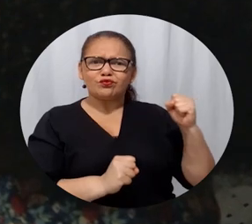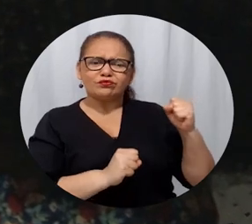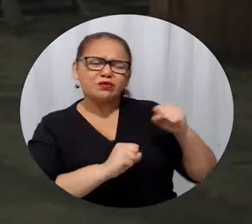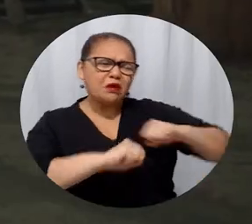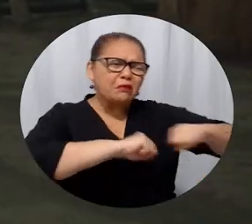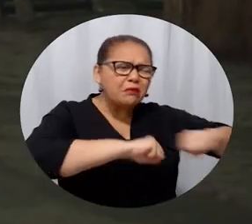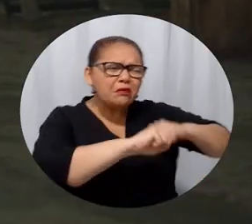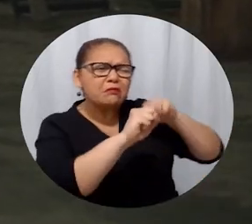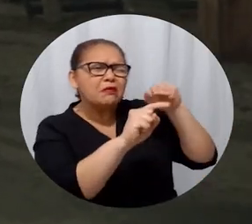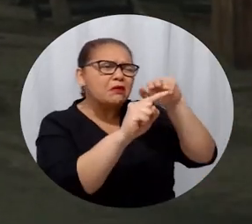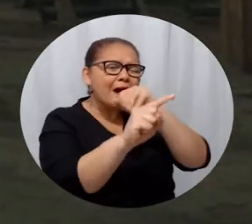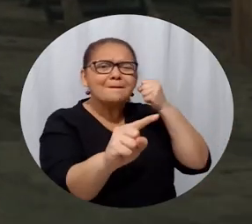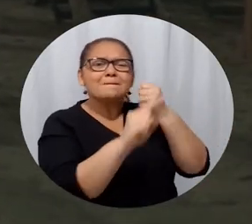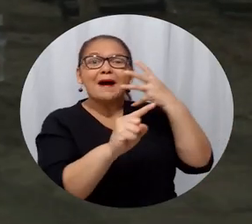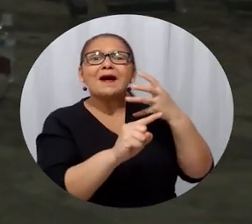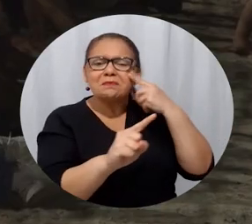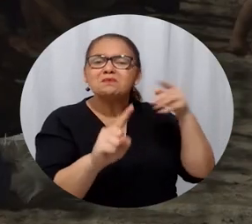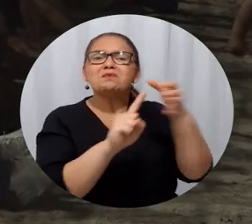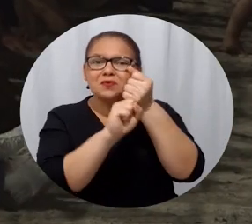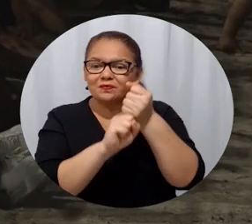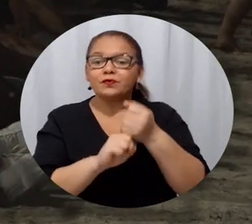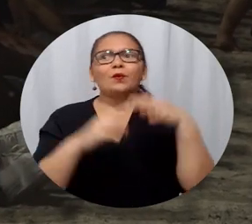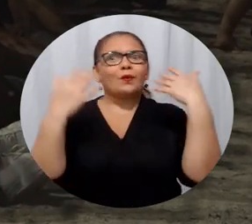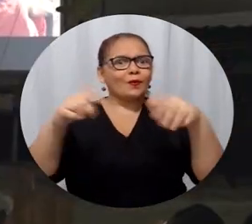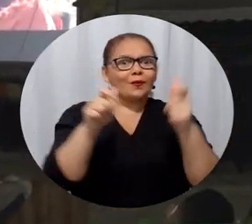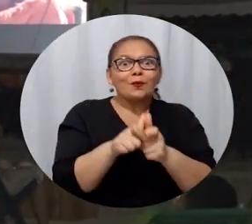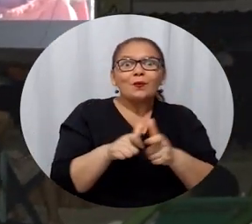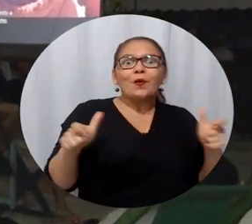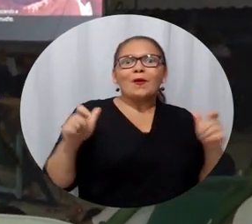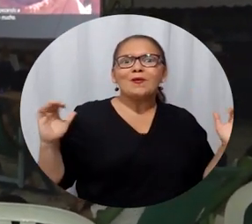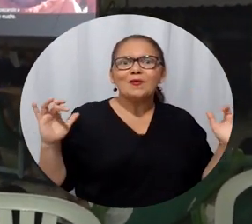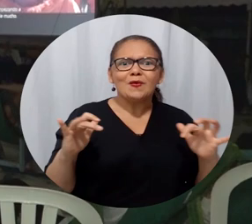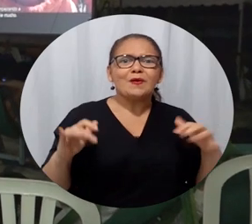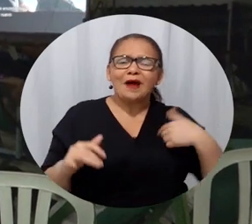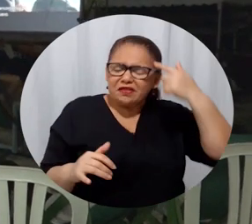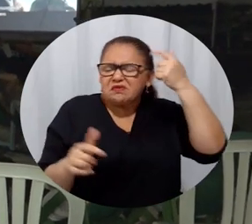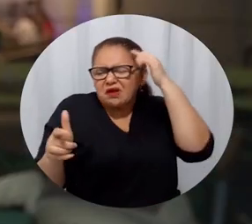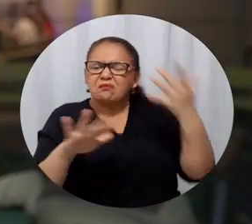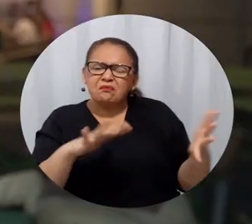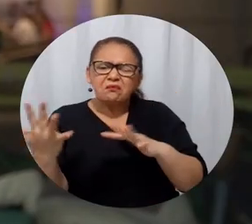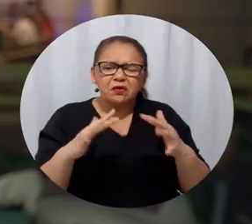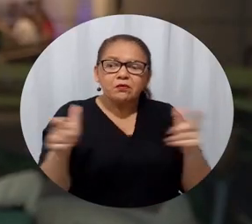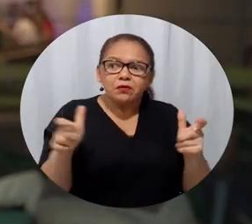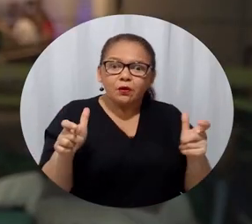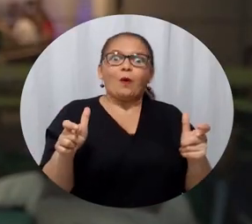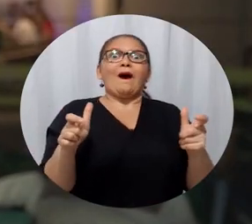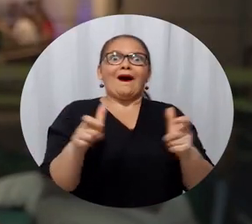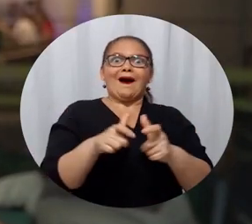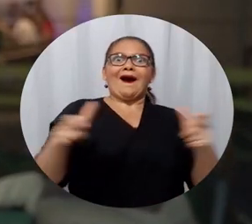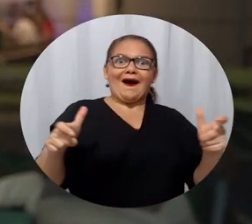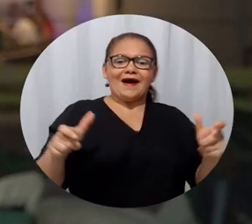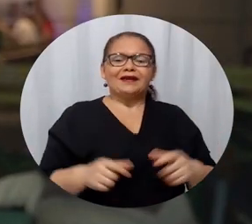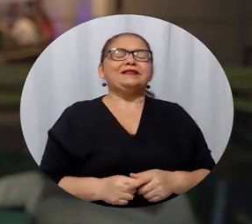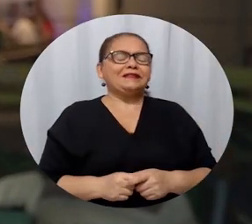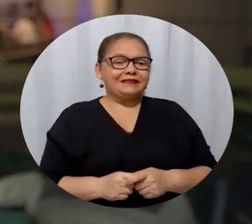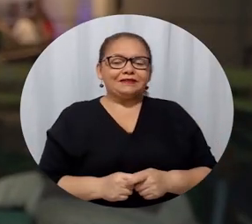objetivos, incluso hubo más aforo del que esperábamos, o sea, tuvo una acogida muy bacana el festival. Estaba con mis sobrinos, con